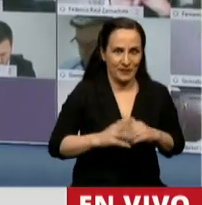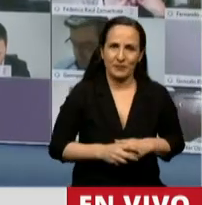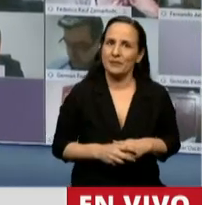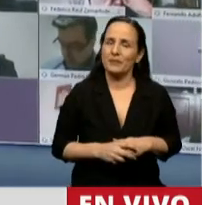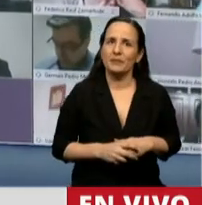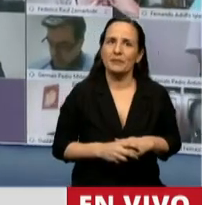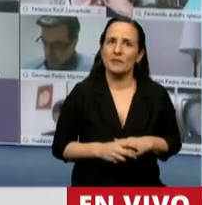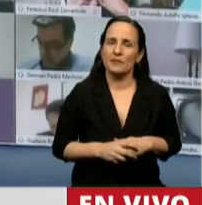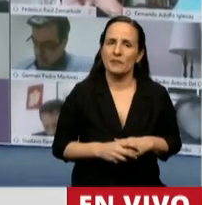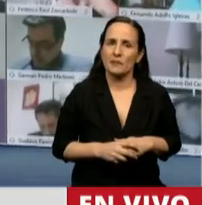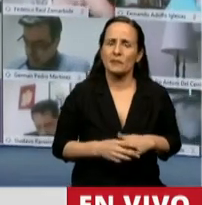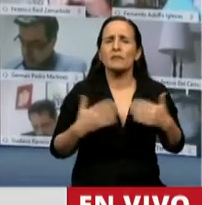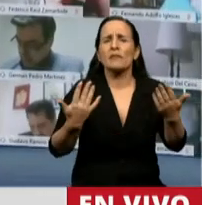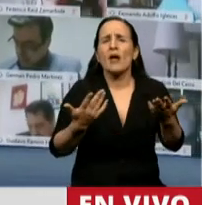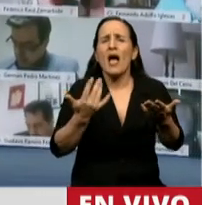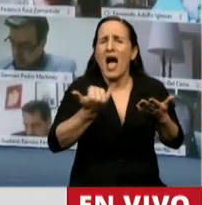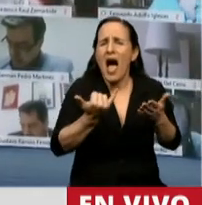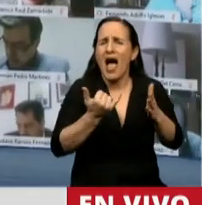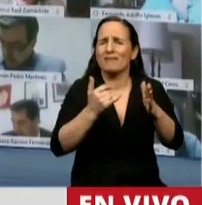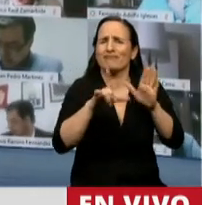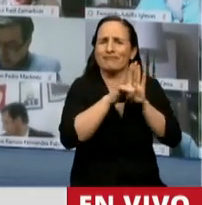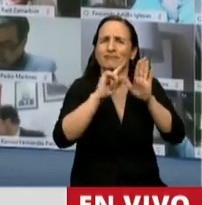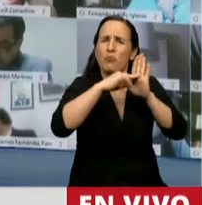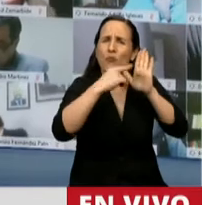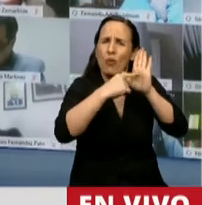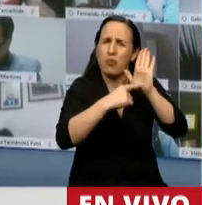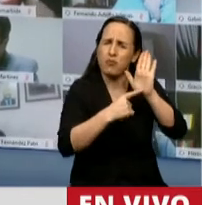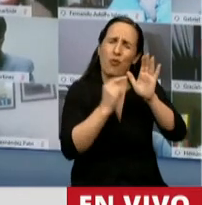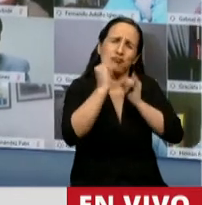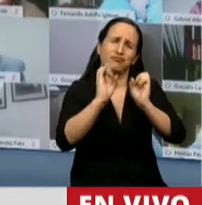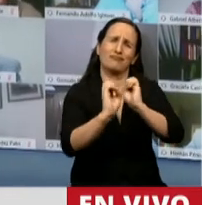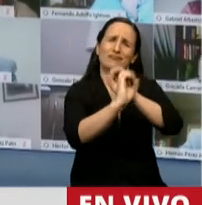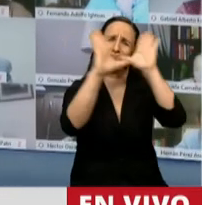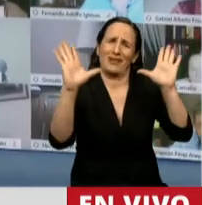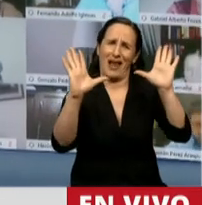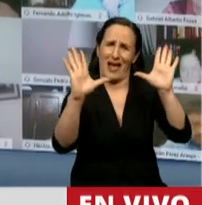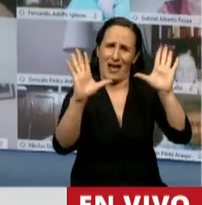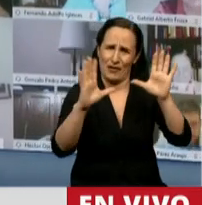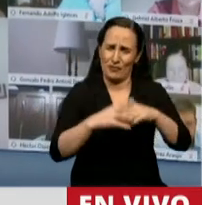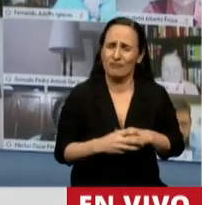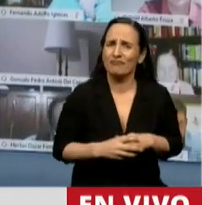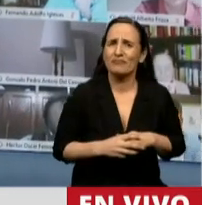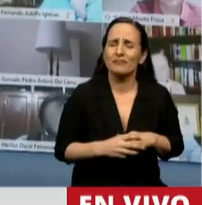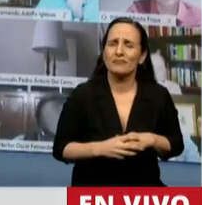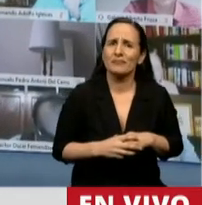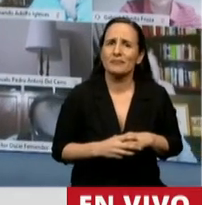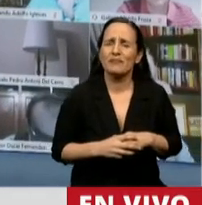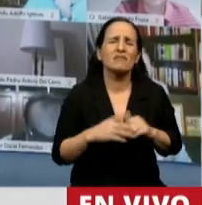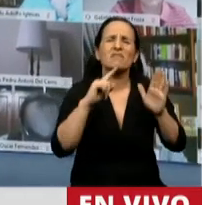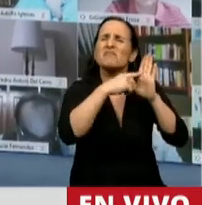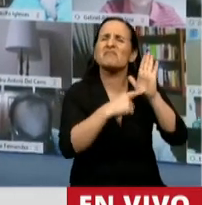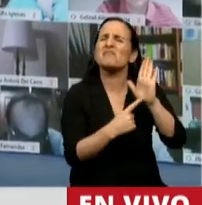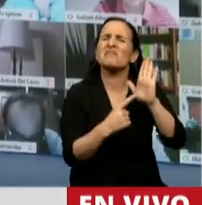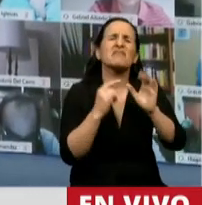Y da varios incisos de manera muy detallada. Habla de atenuar el impacto financiero que se produce